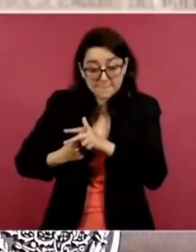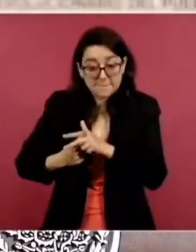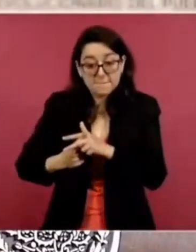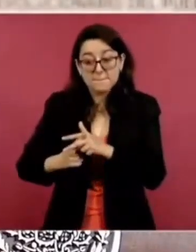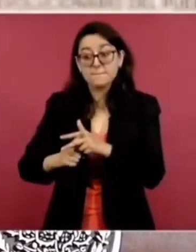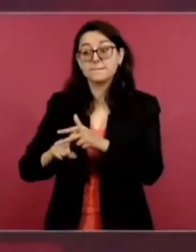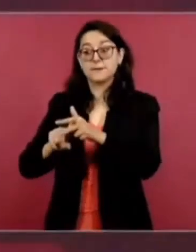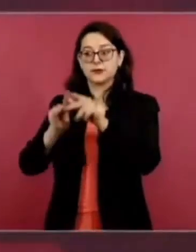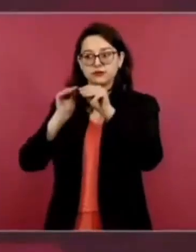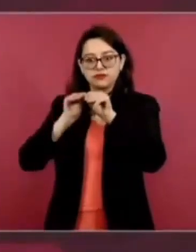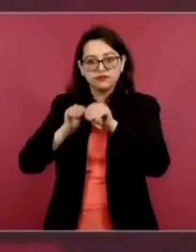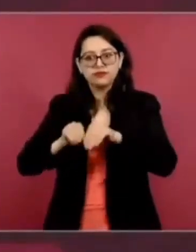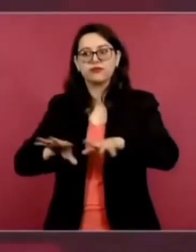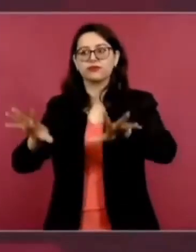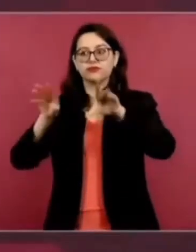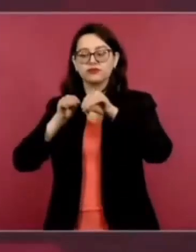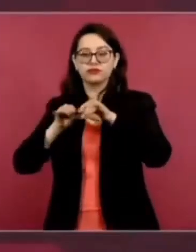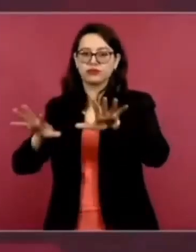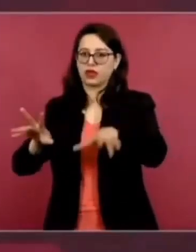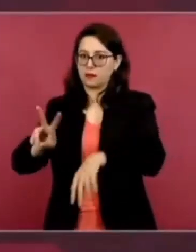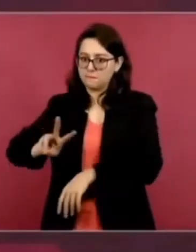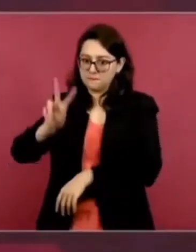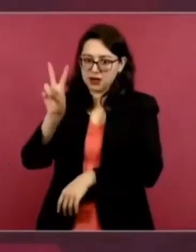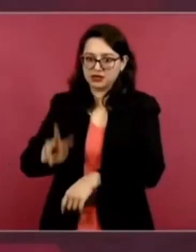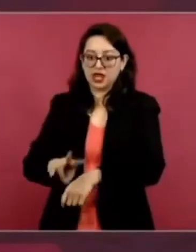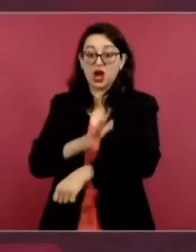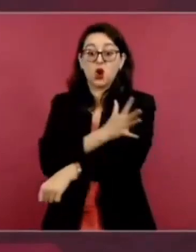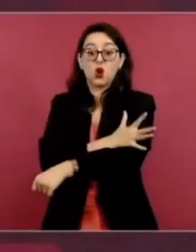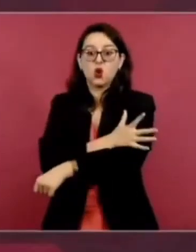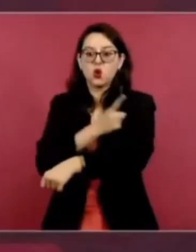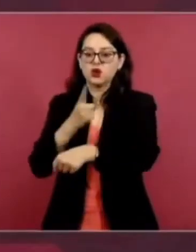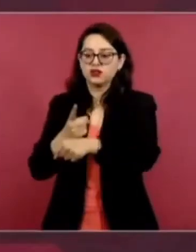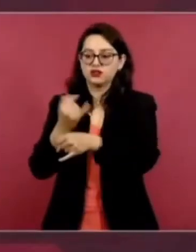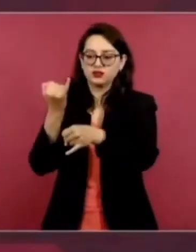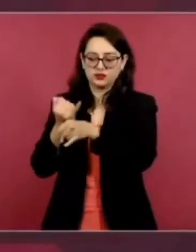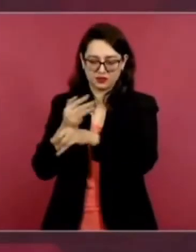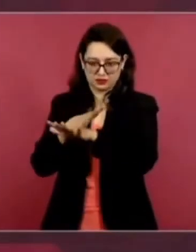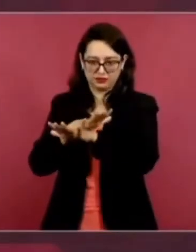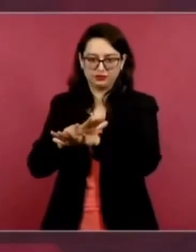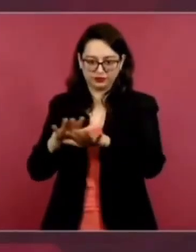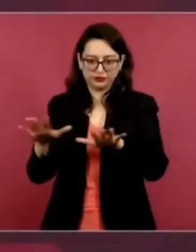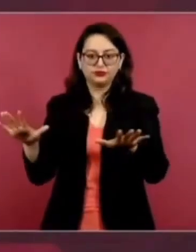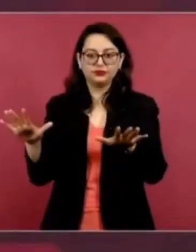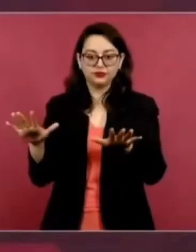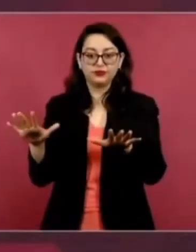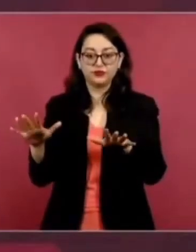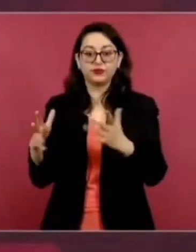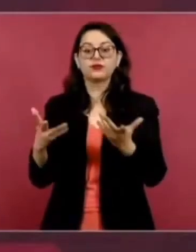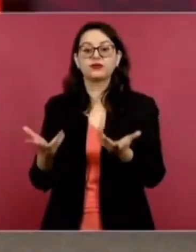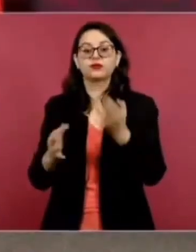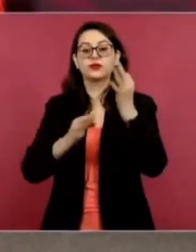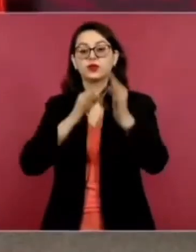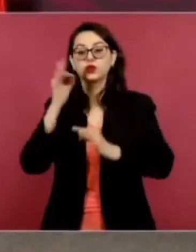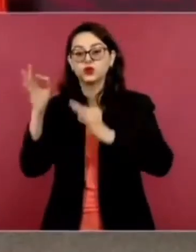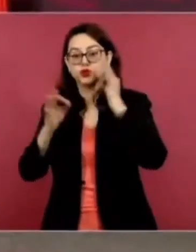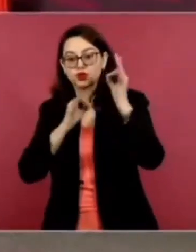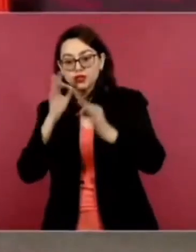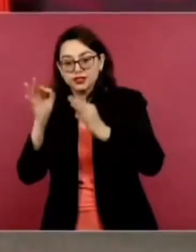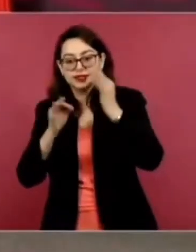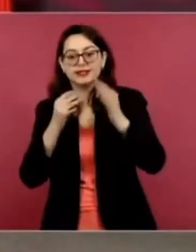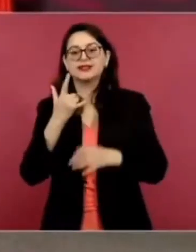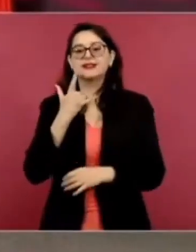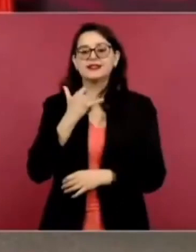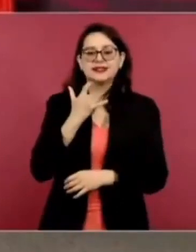se daban a conocer noticias o había entretenimiento, sino también